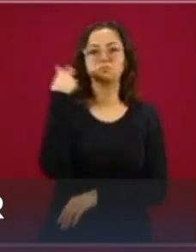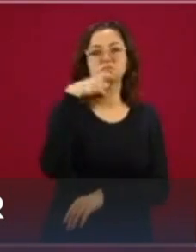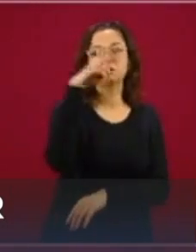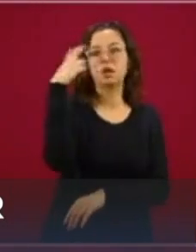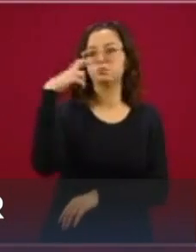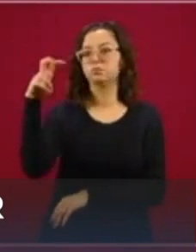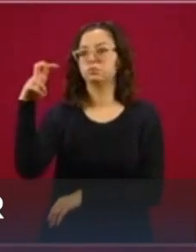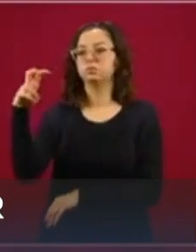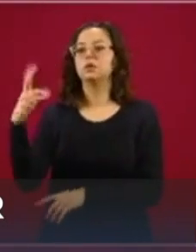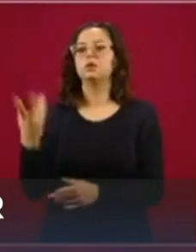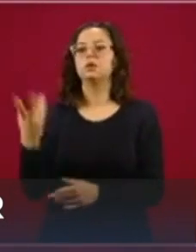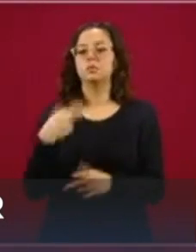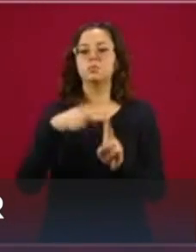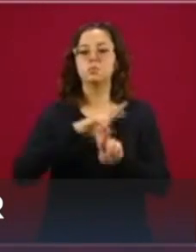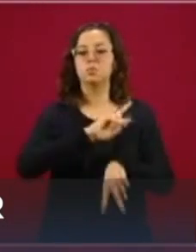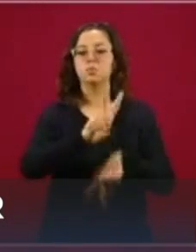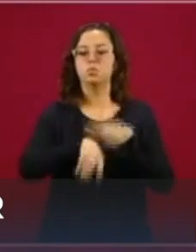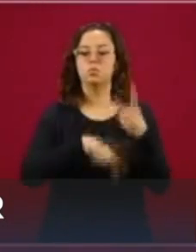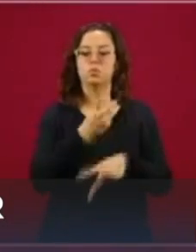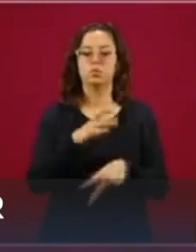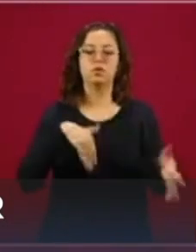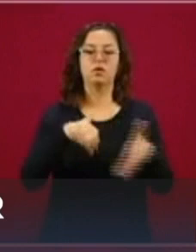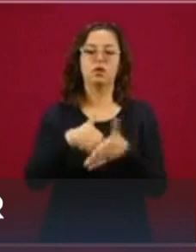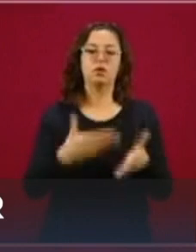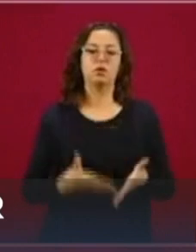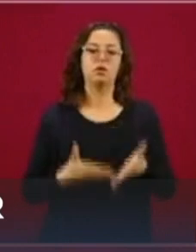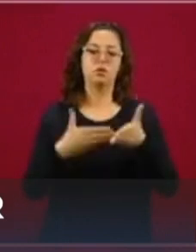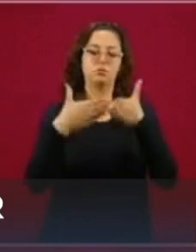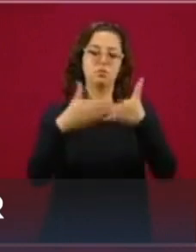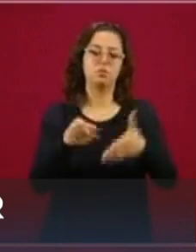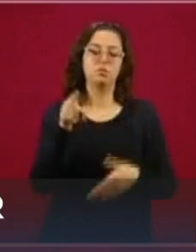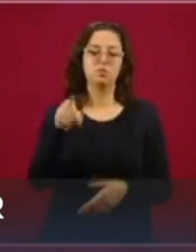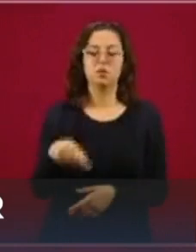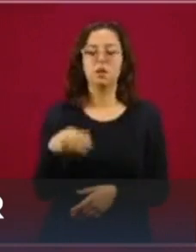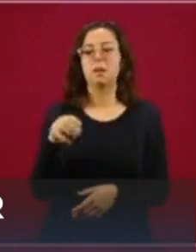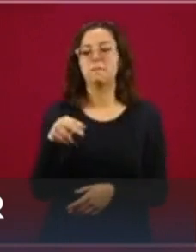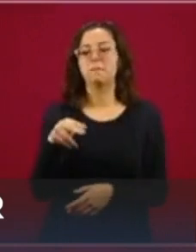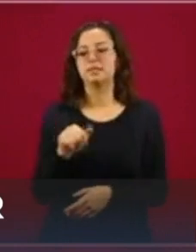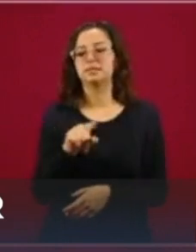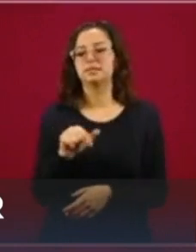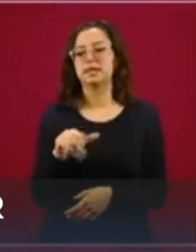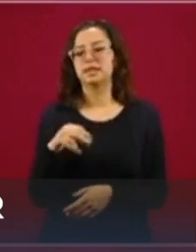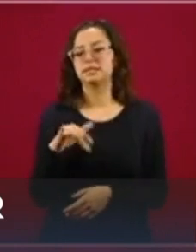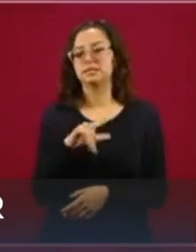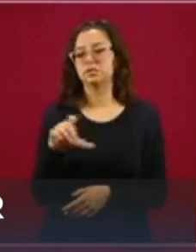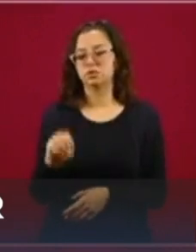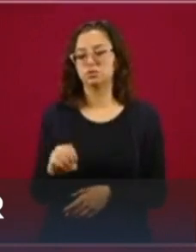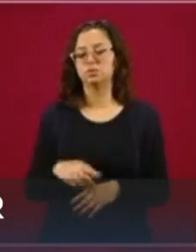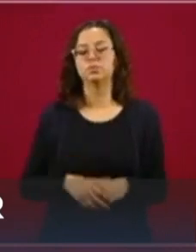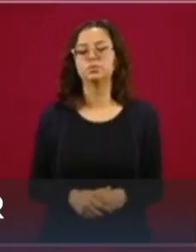al puerto de Mazanich. Porque hay